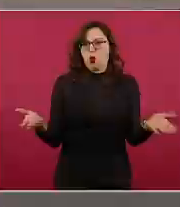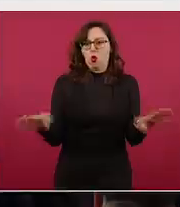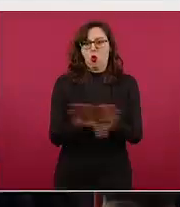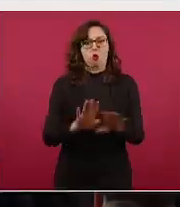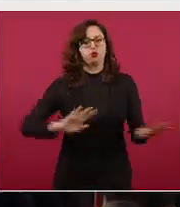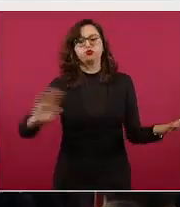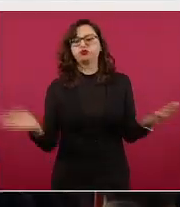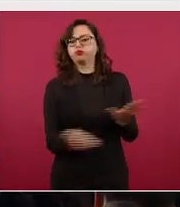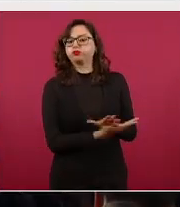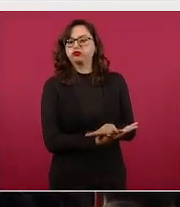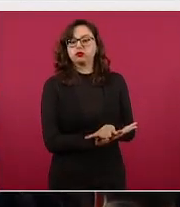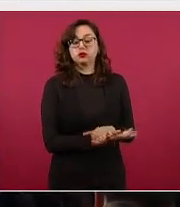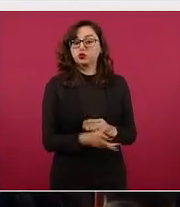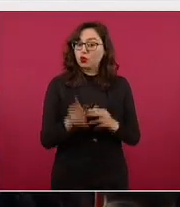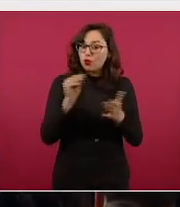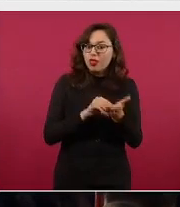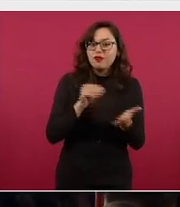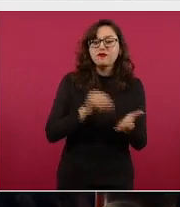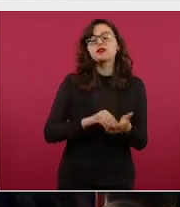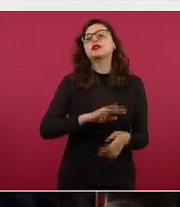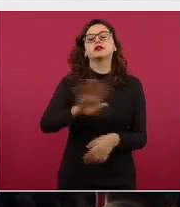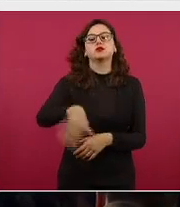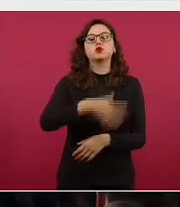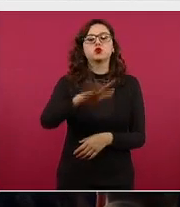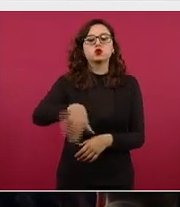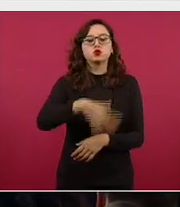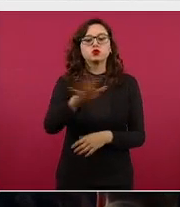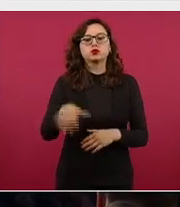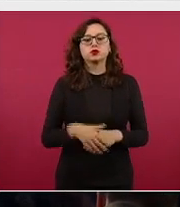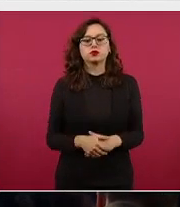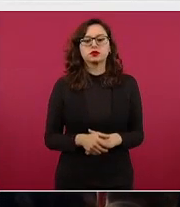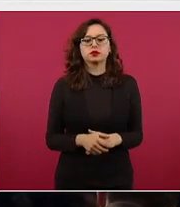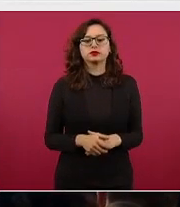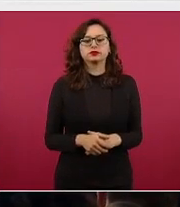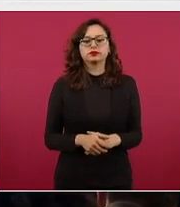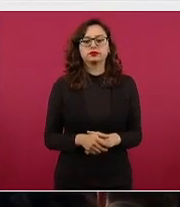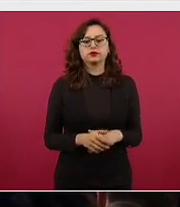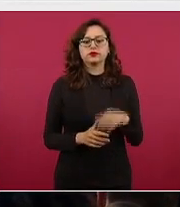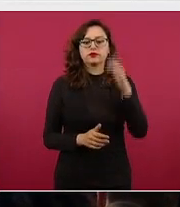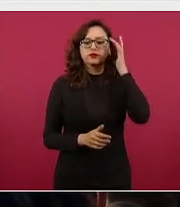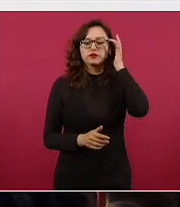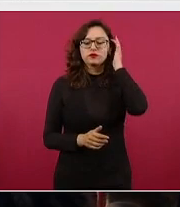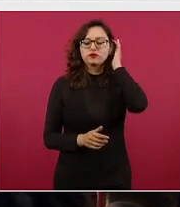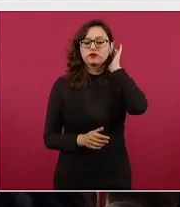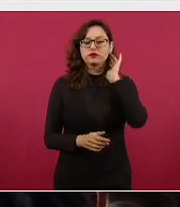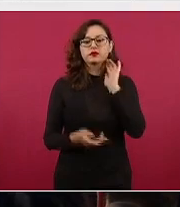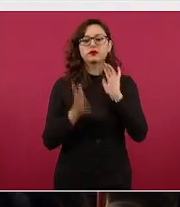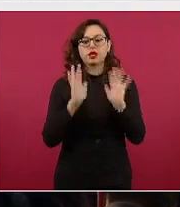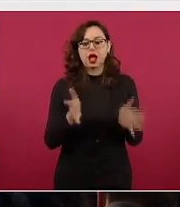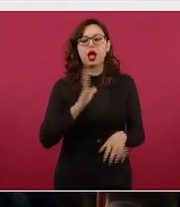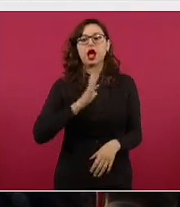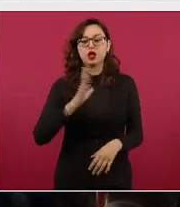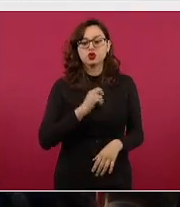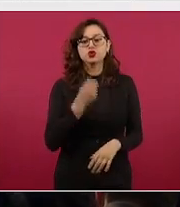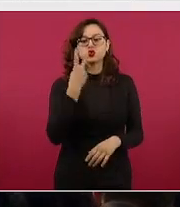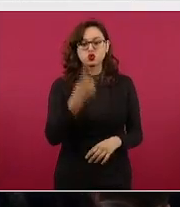Eve Fernández López Salina Cruz dos detenidos